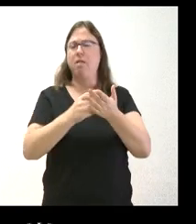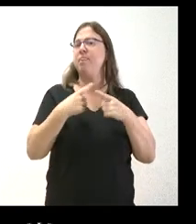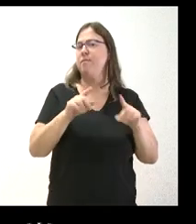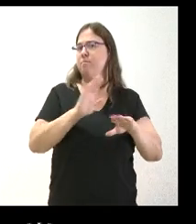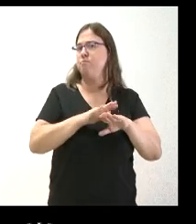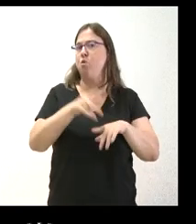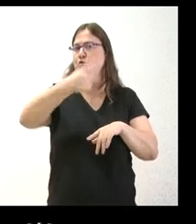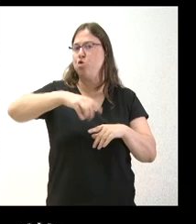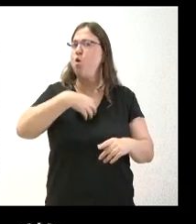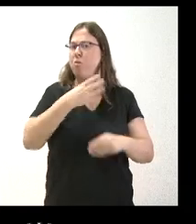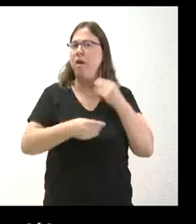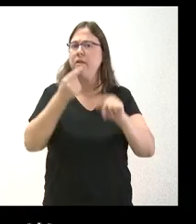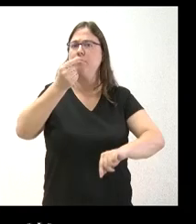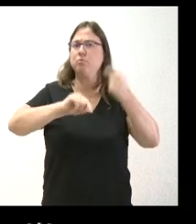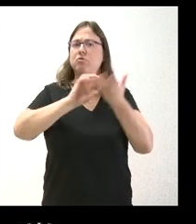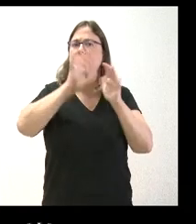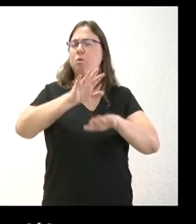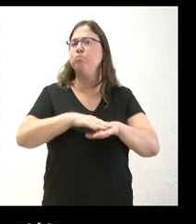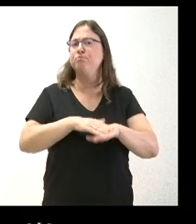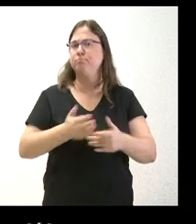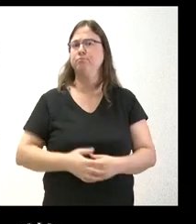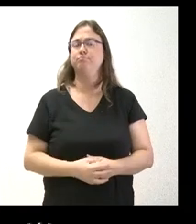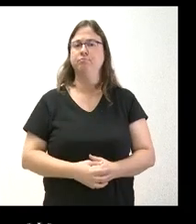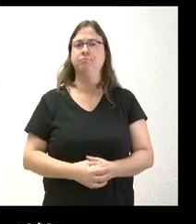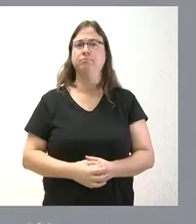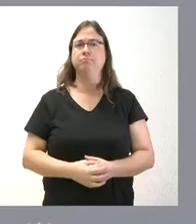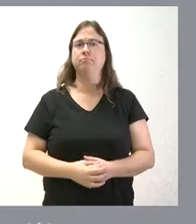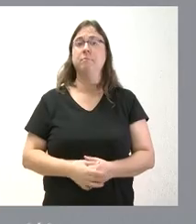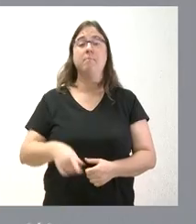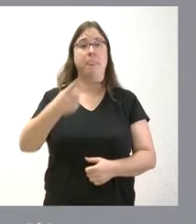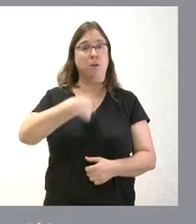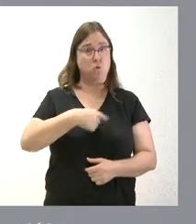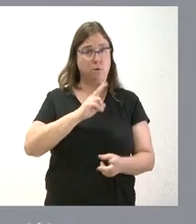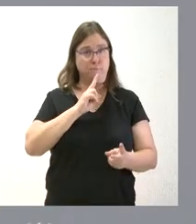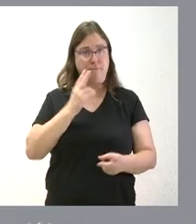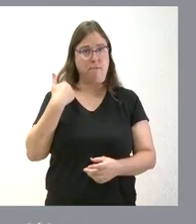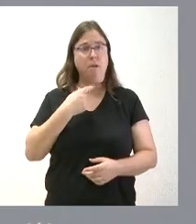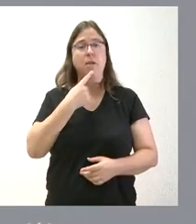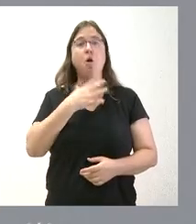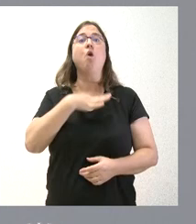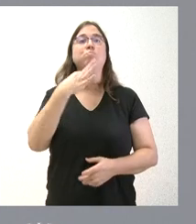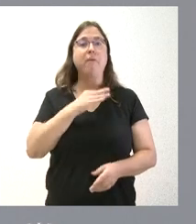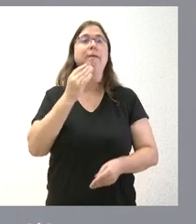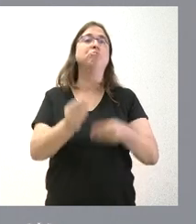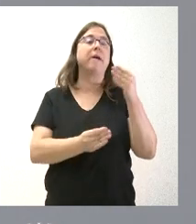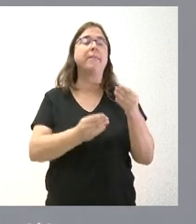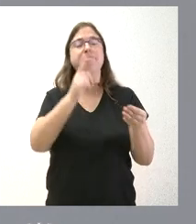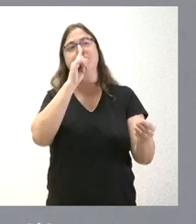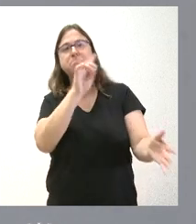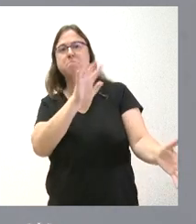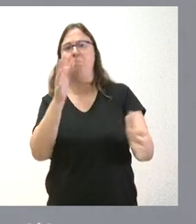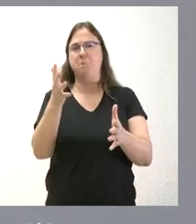para no poderlo elaborar, en este caso, la Junta de Castilla y León. Nosotros lo que hemos dicho es que podríamos hacer alguna estimación